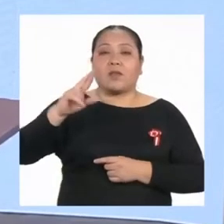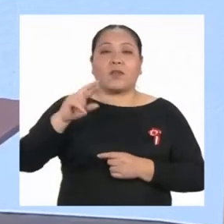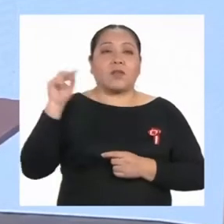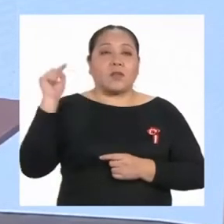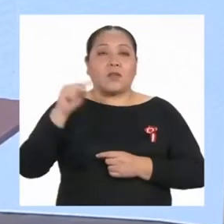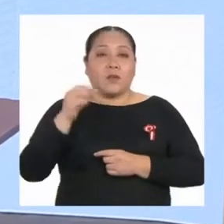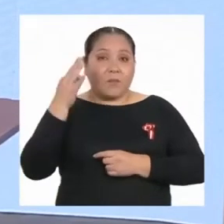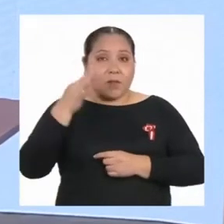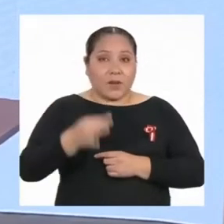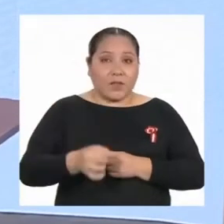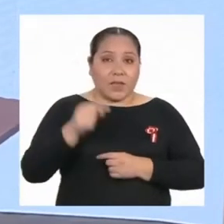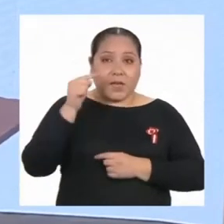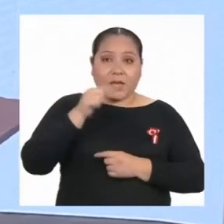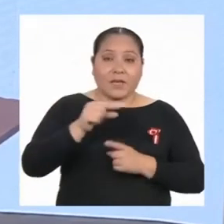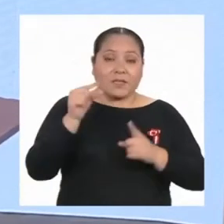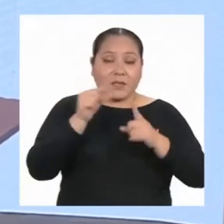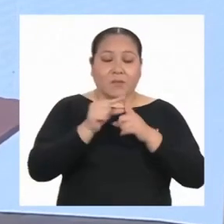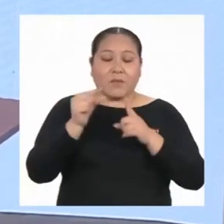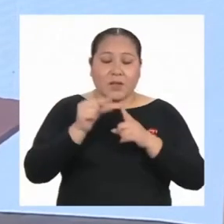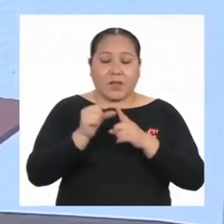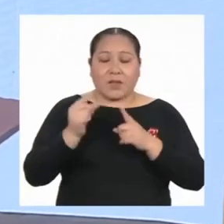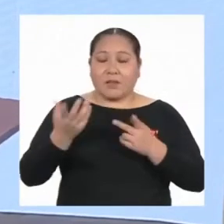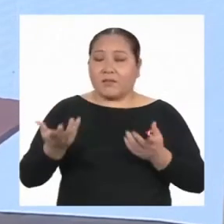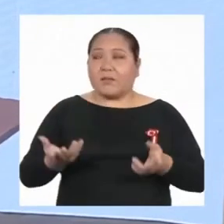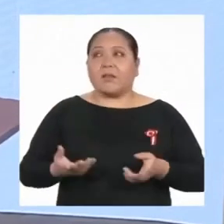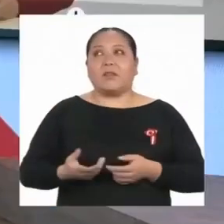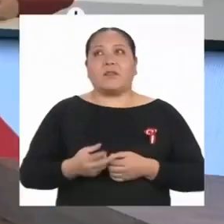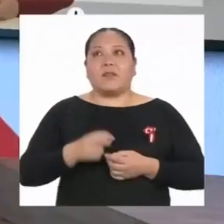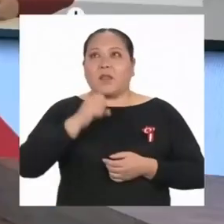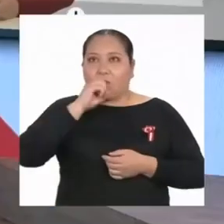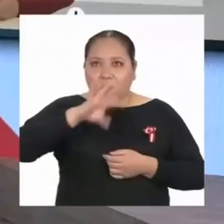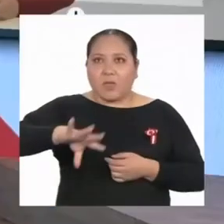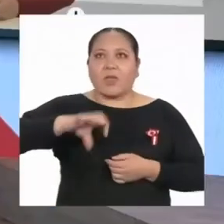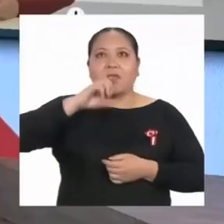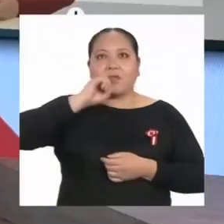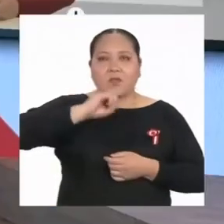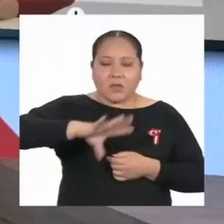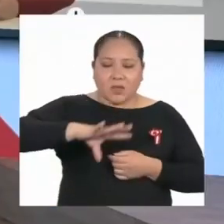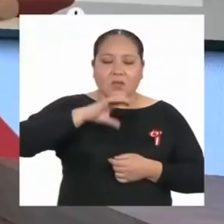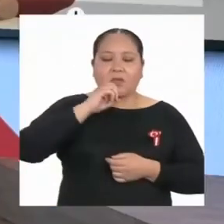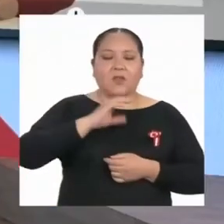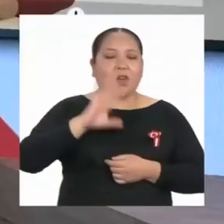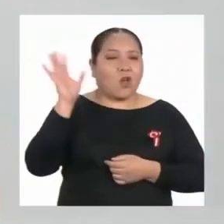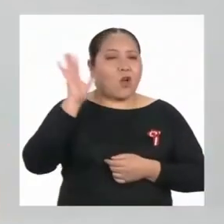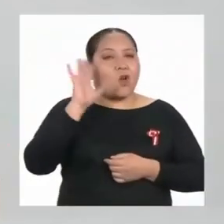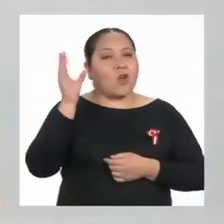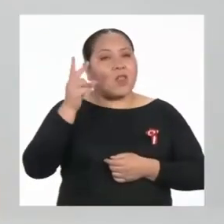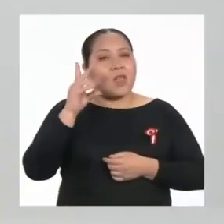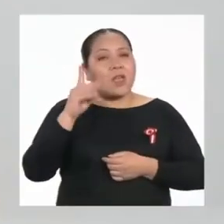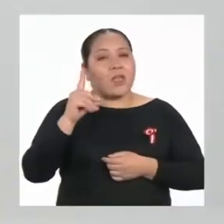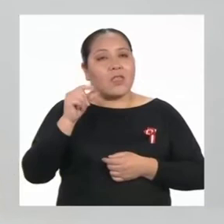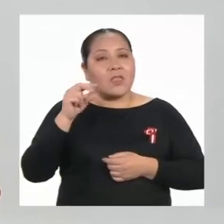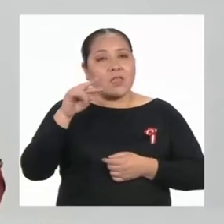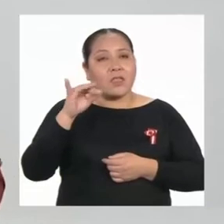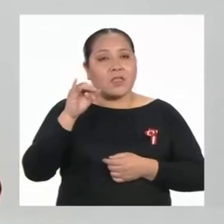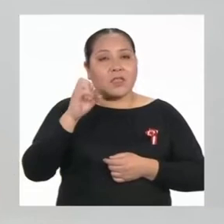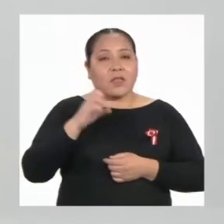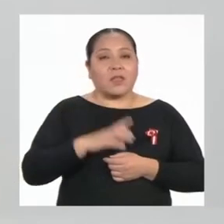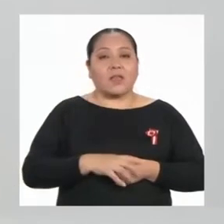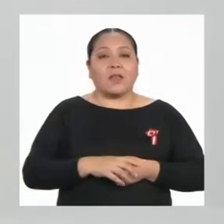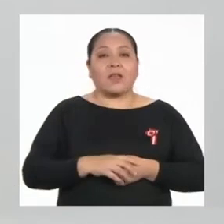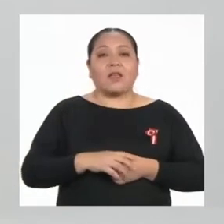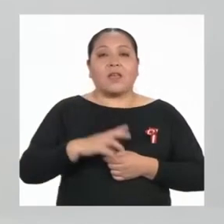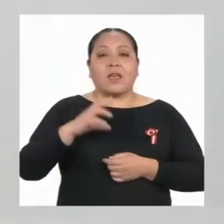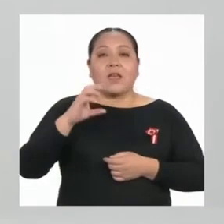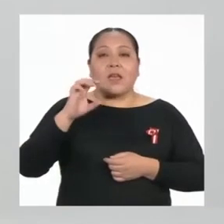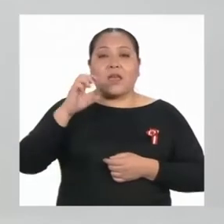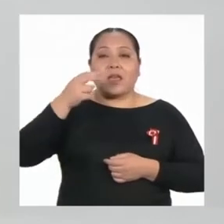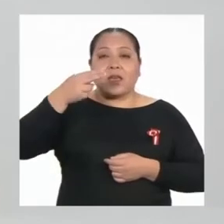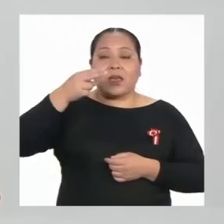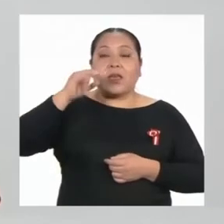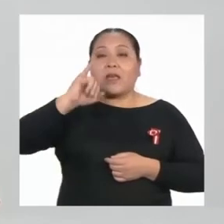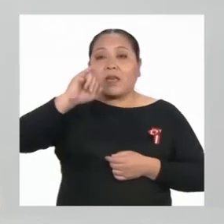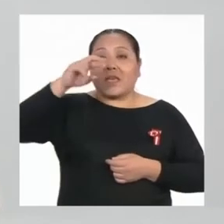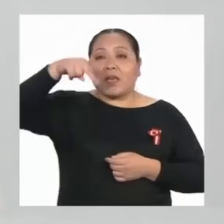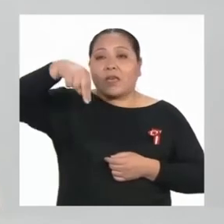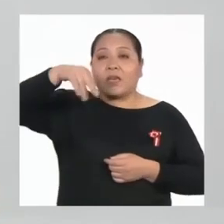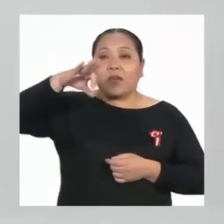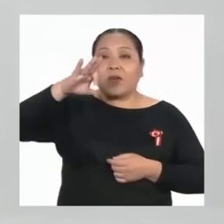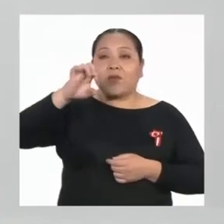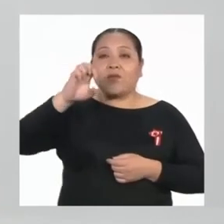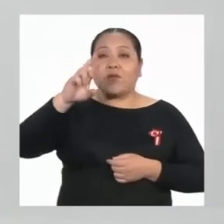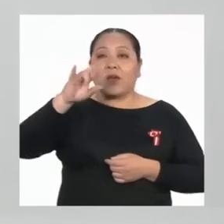que esa palabra la hemos repetido regular hoy, no? Hola, Daniela. Inferir es leer entre líneas.